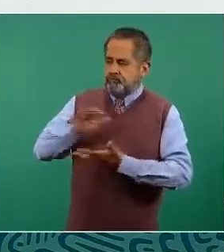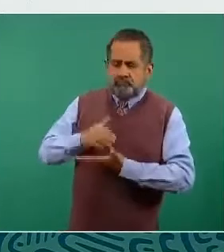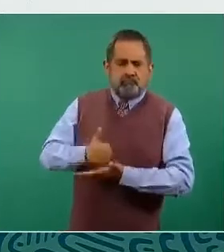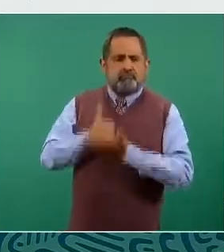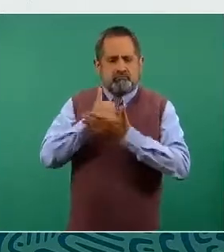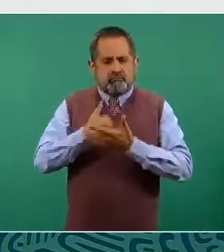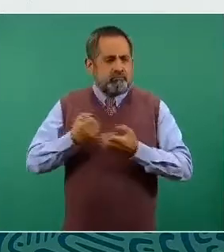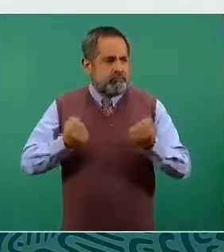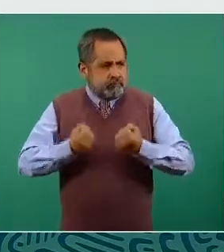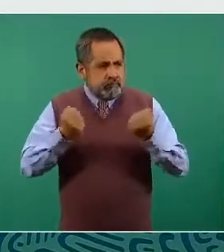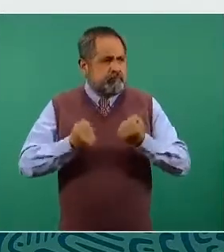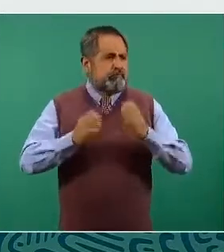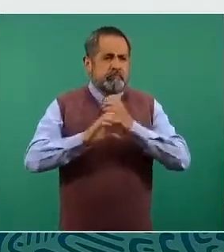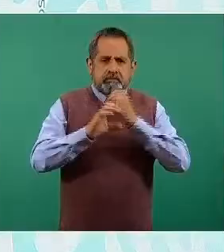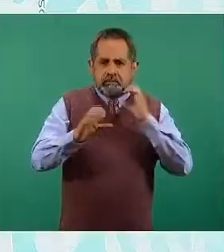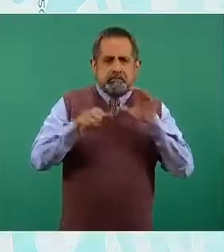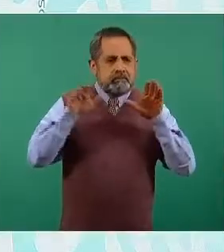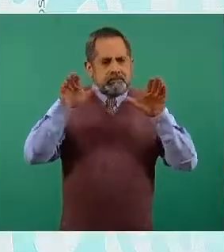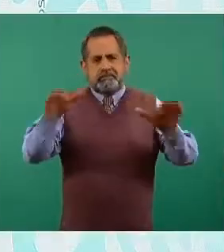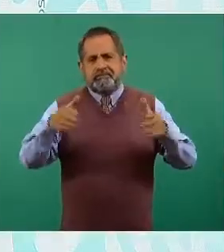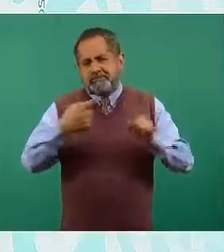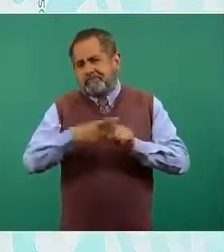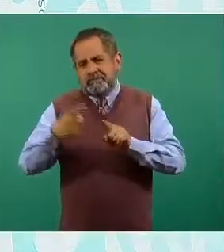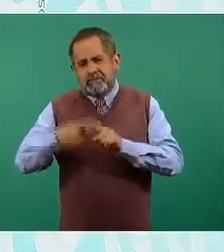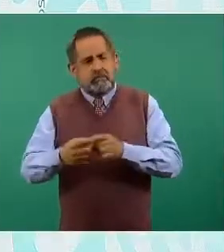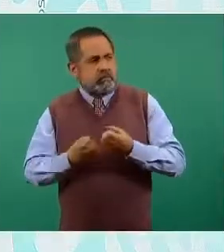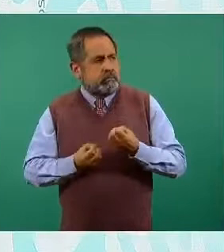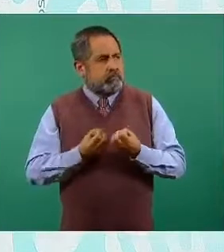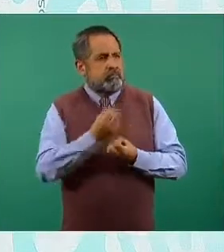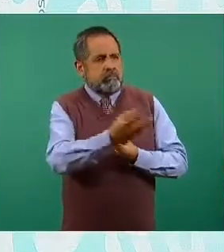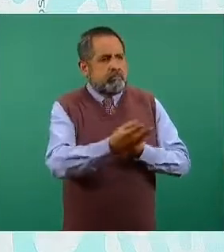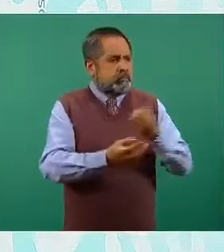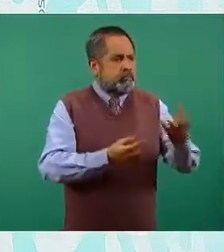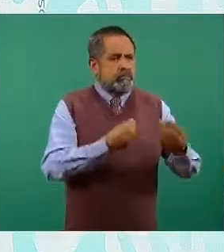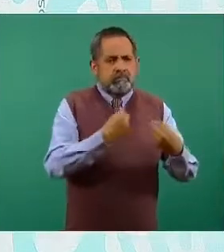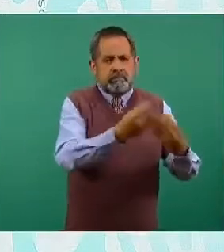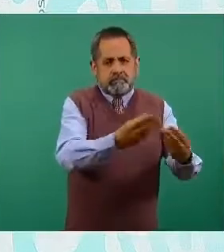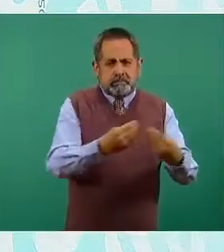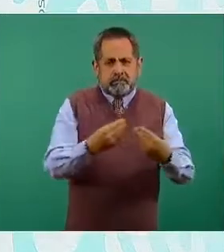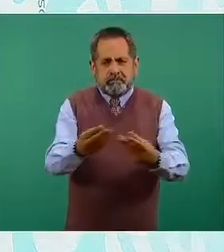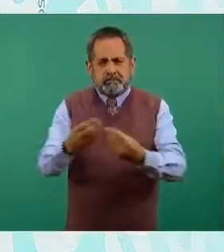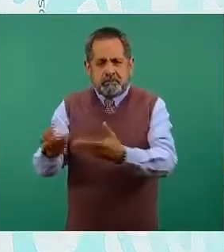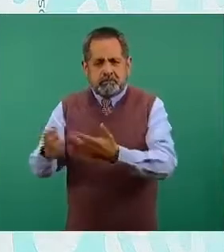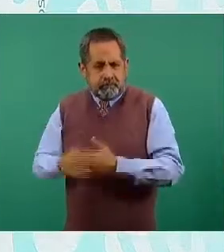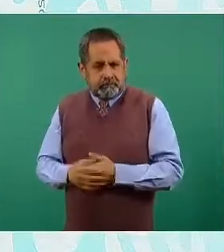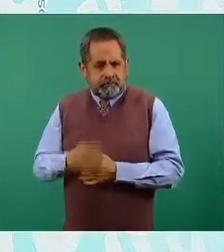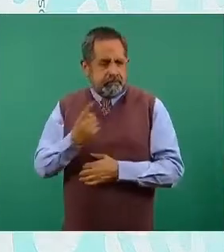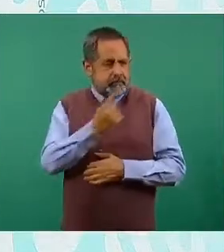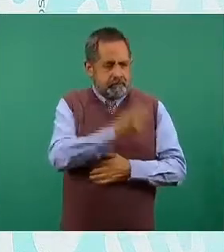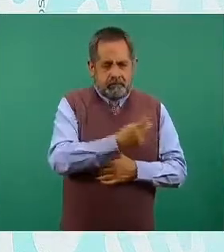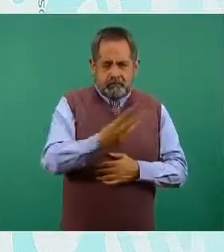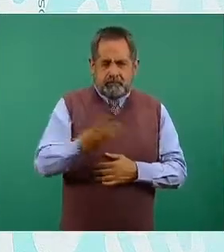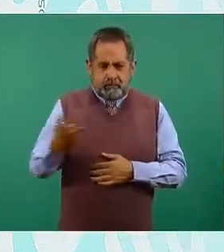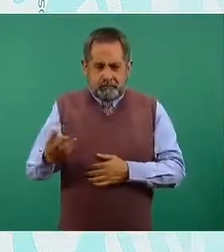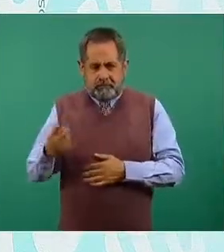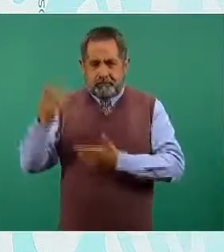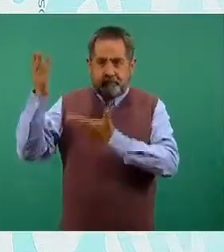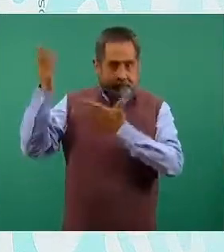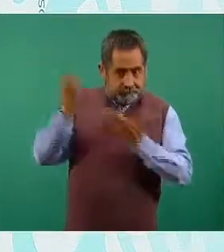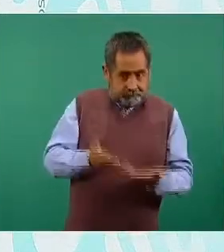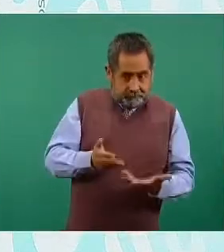distribuyan en el territorio nacional. Entonces, el tercer elemento, el tercer momento, cuando llegan